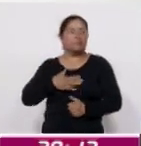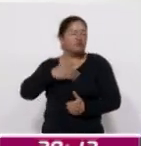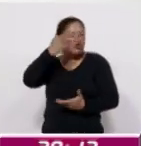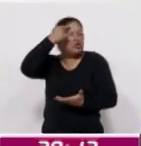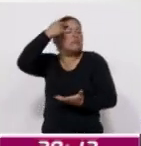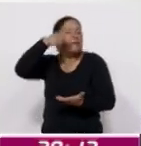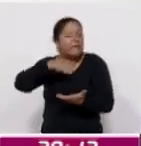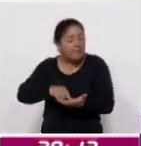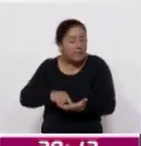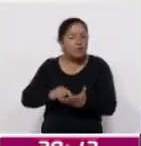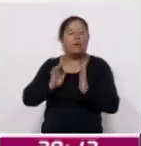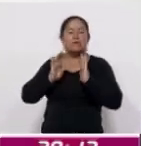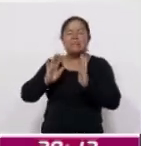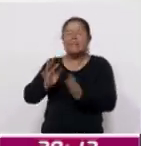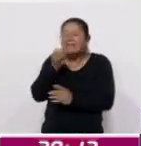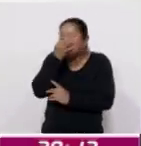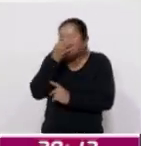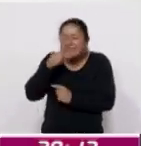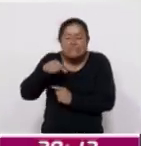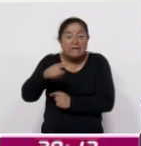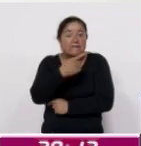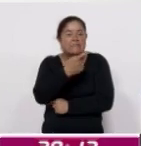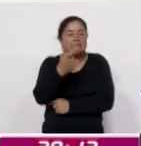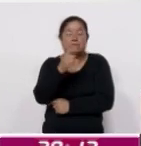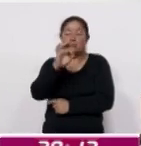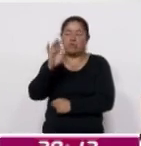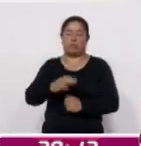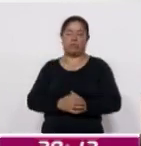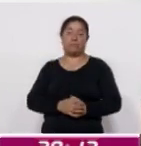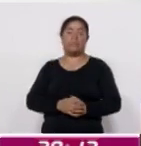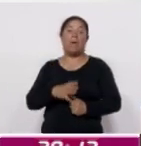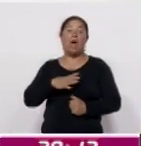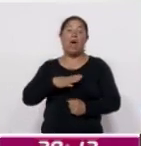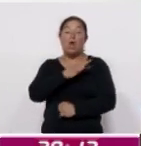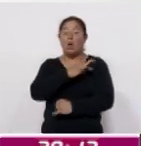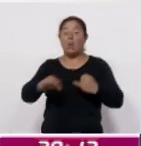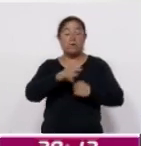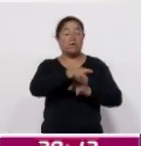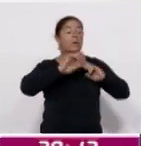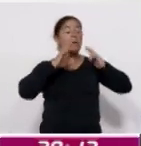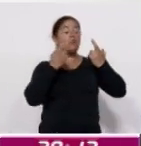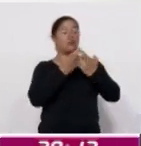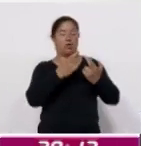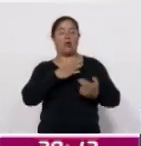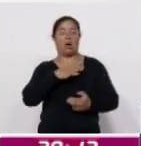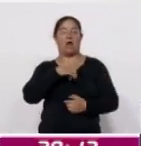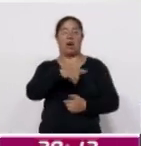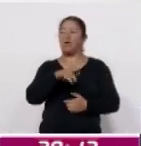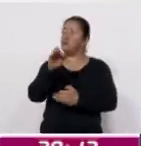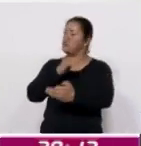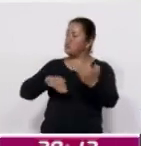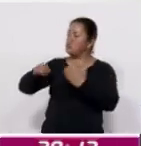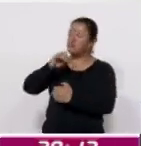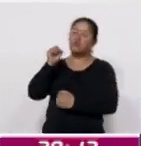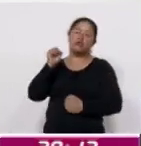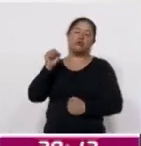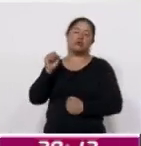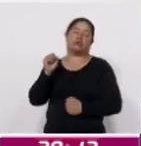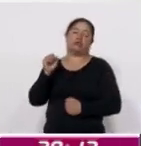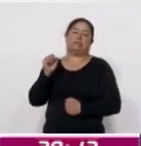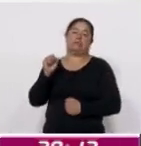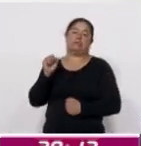al 100%, porque después de la última sesión que vamos a tener todos los de la 64, pasamos al Salón Verde,